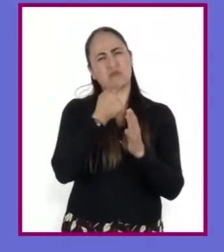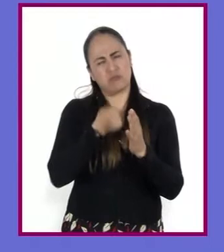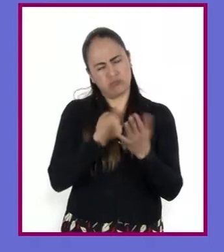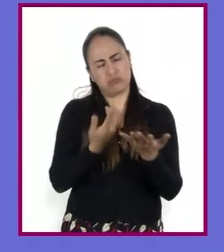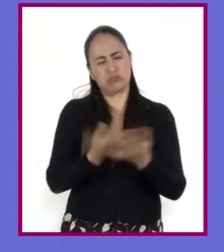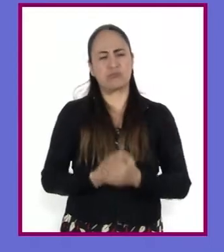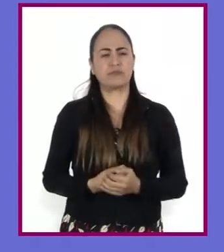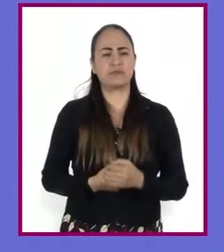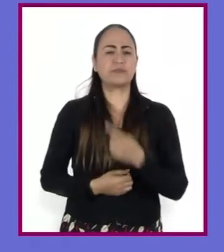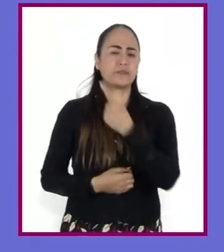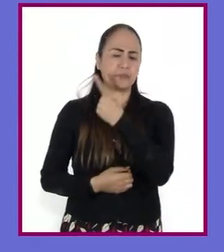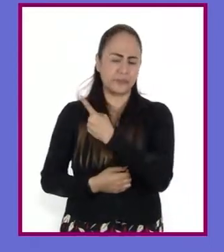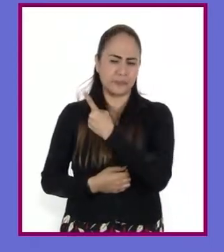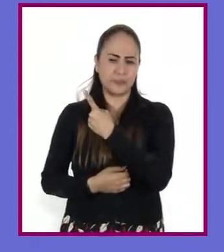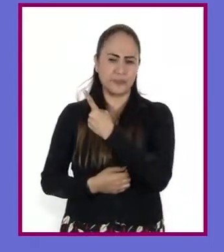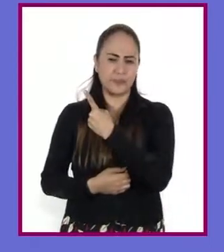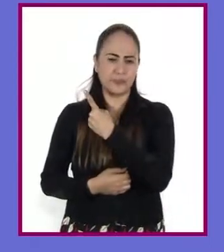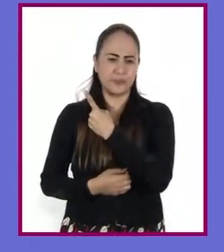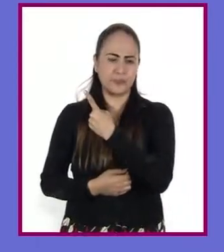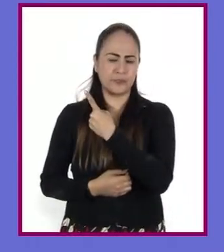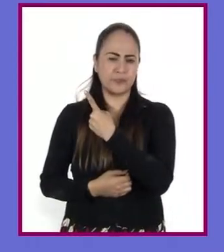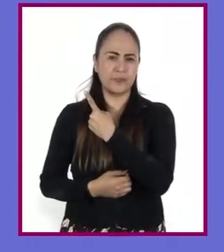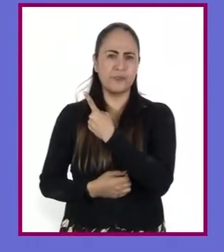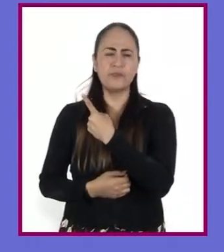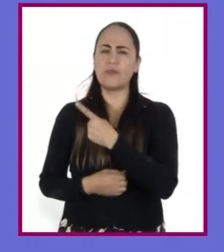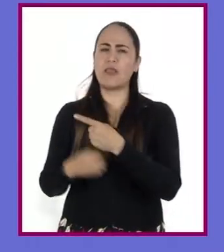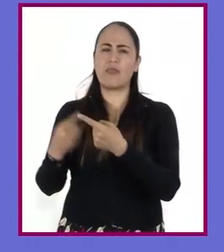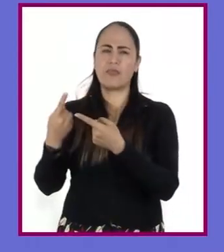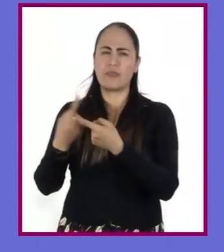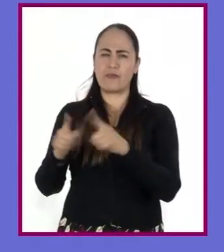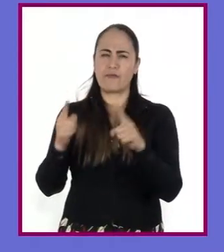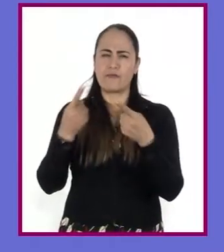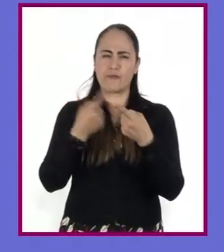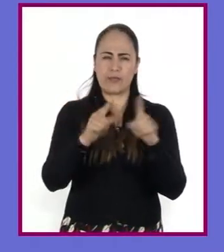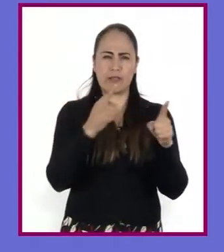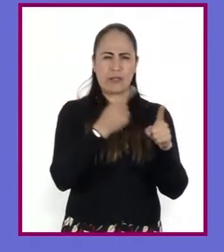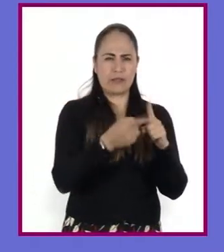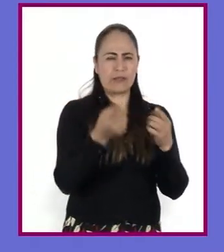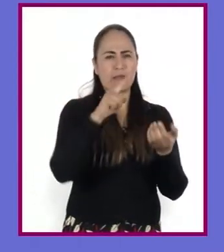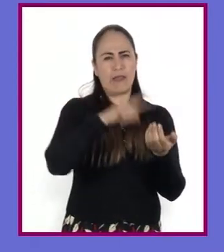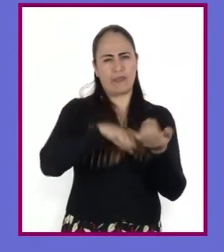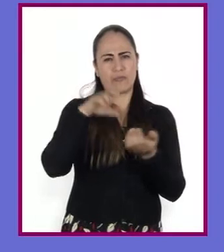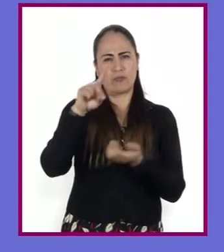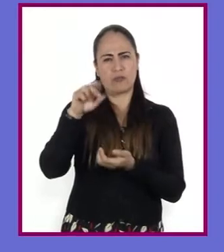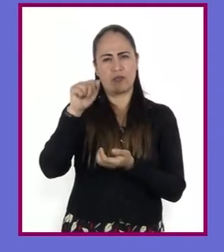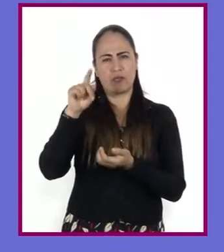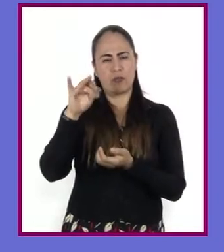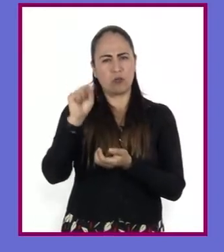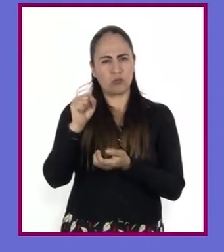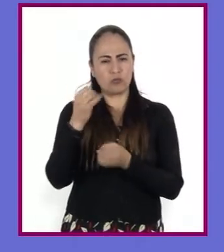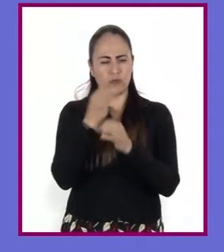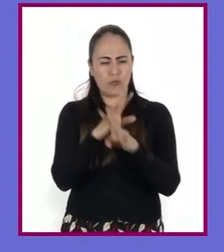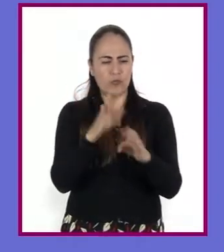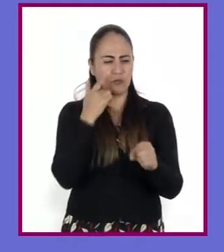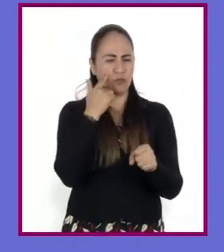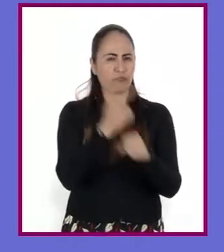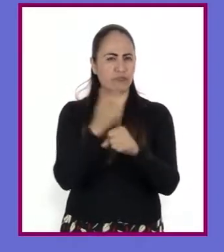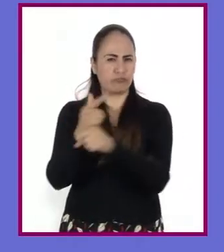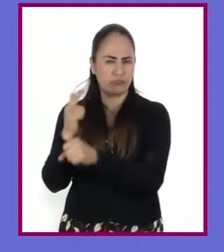Se les llama fuentes de información a los diversos tipos de documentos que contienen datos útiles para localizar información